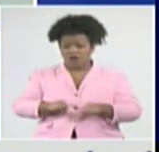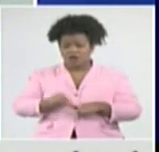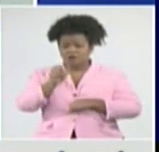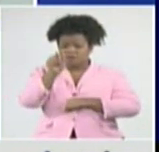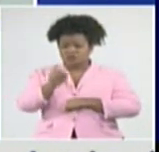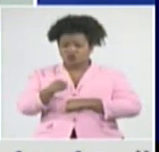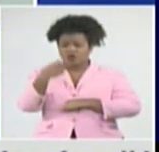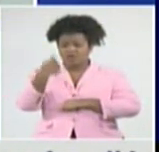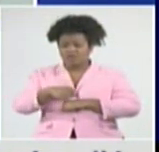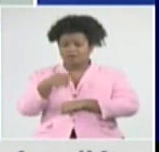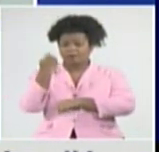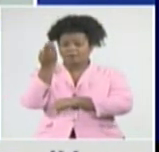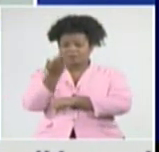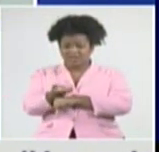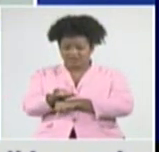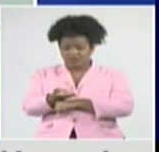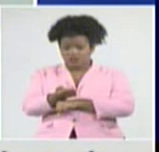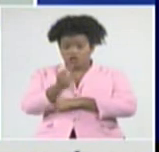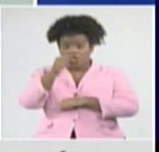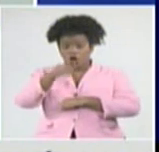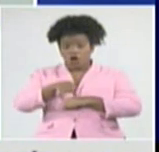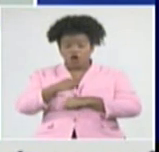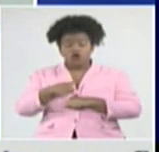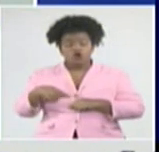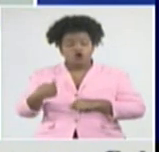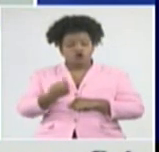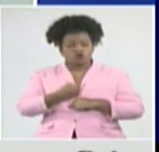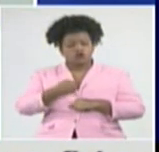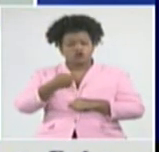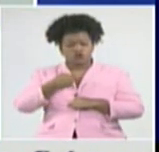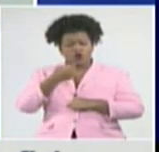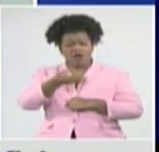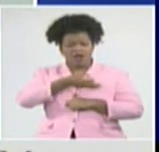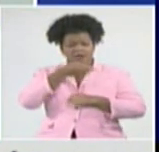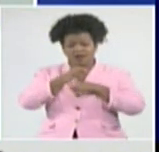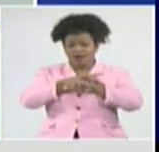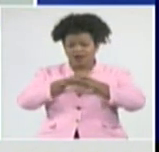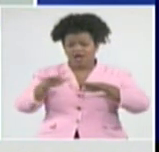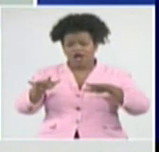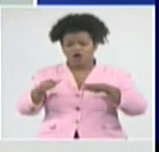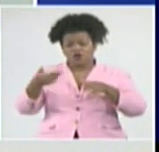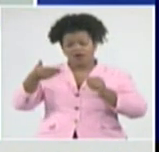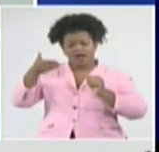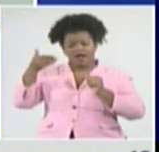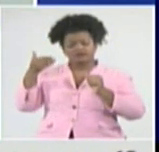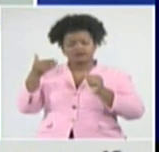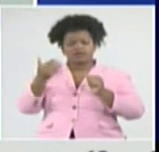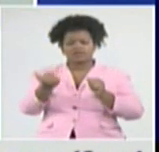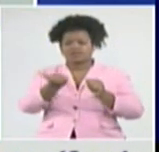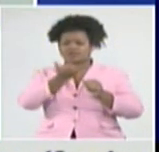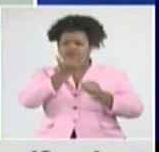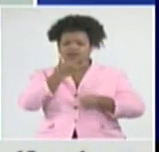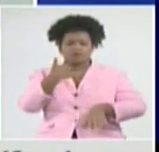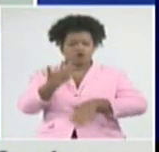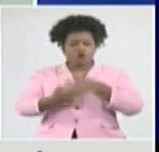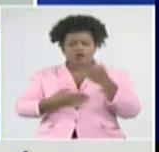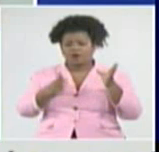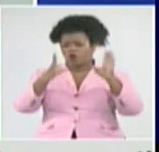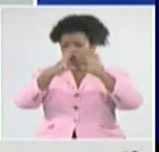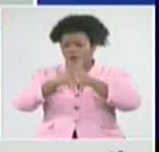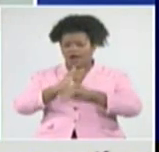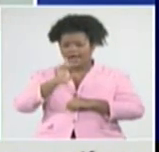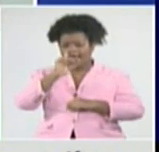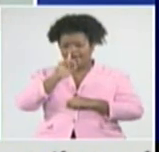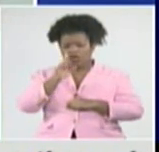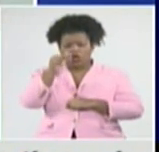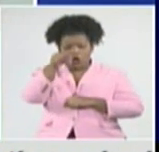hoy tuvimos dificultades, y yo lo dije aquí en una conferencia anterior. Hoy no tenemos esas dificultades